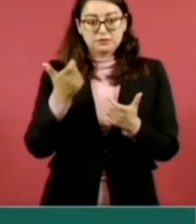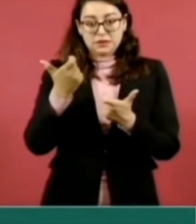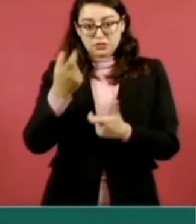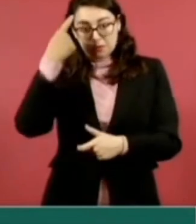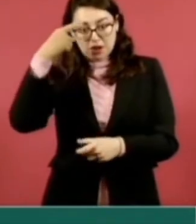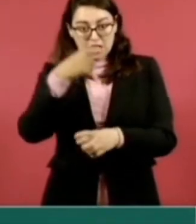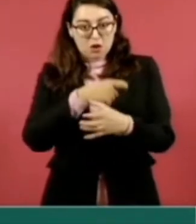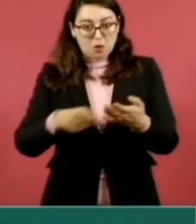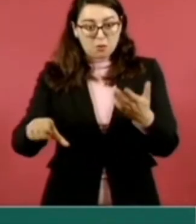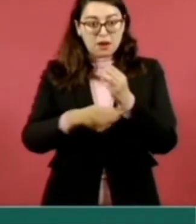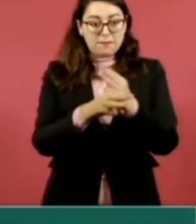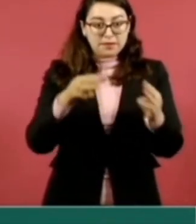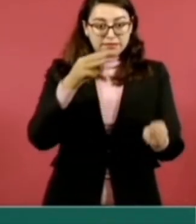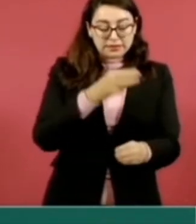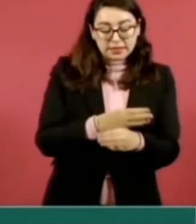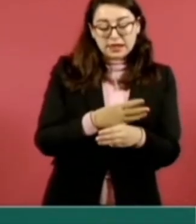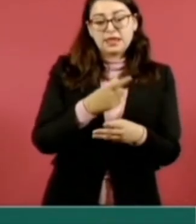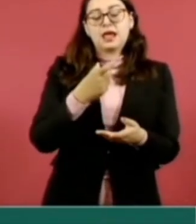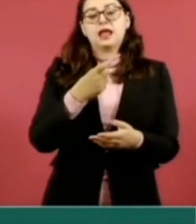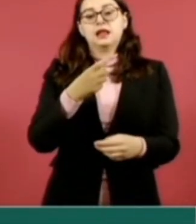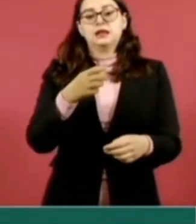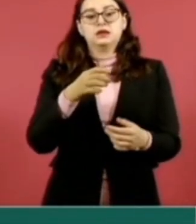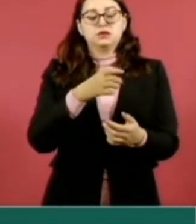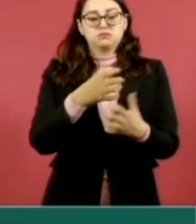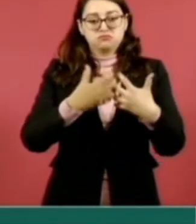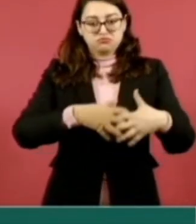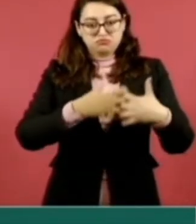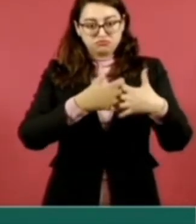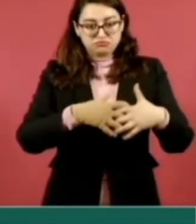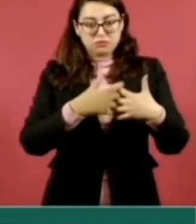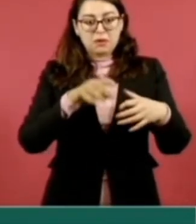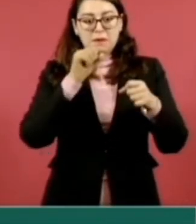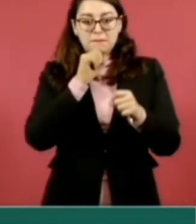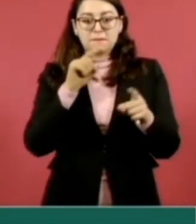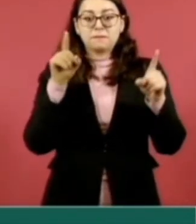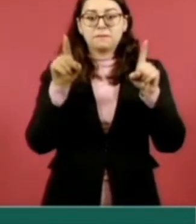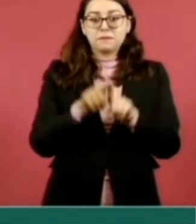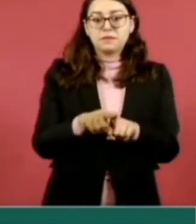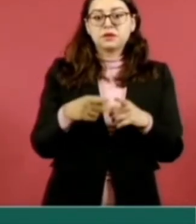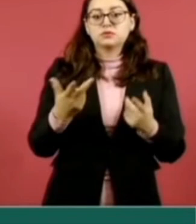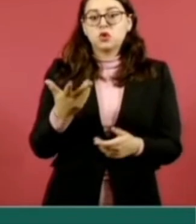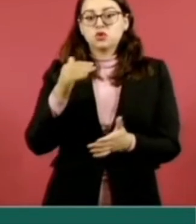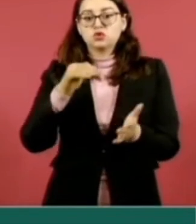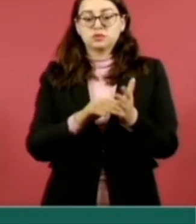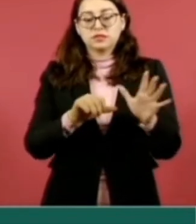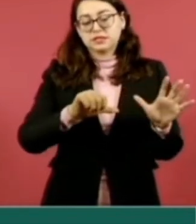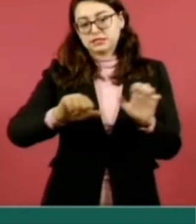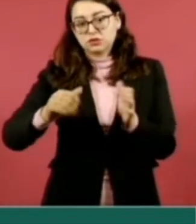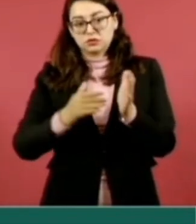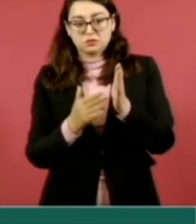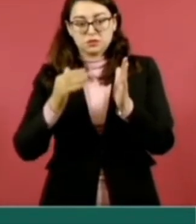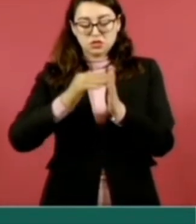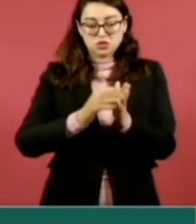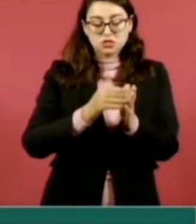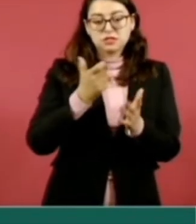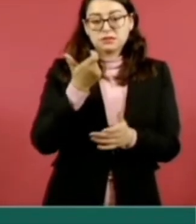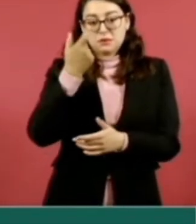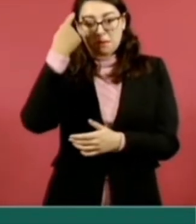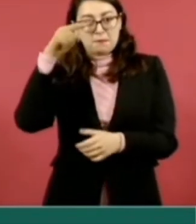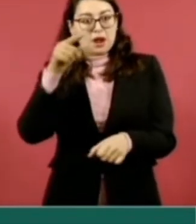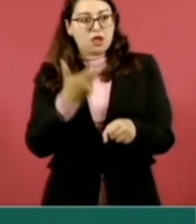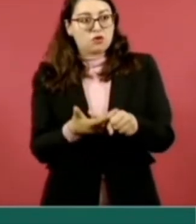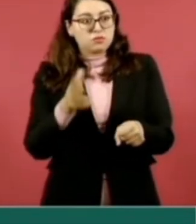también se ha invertido una cantidad de 8 mil 260 millones de pesos para conservación y dignificación de unidades médicas,